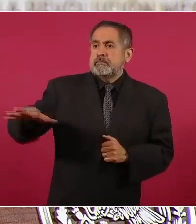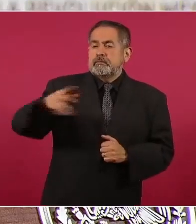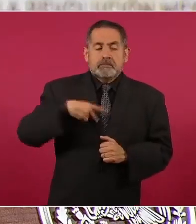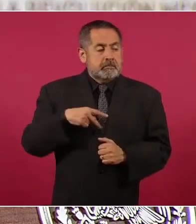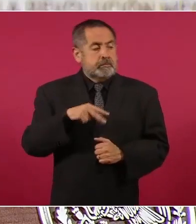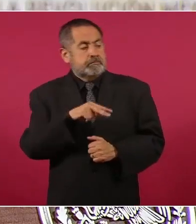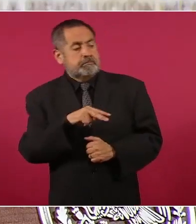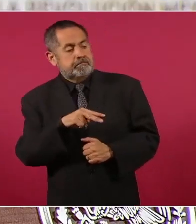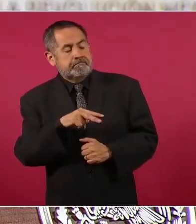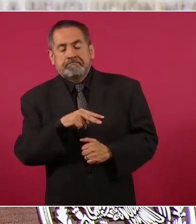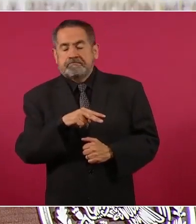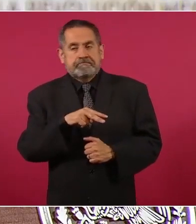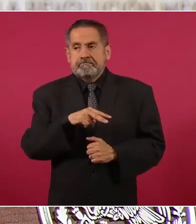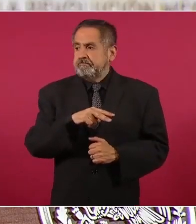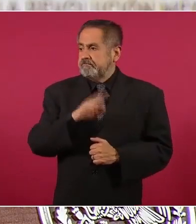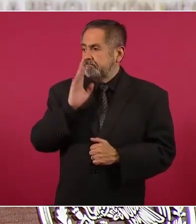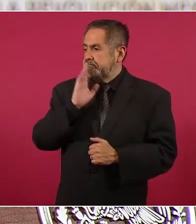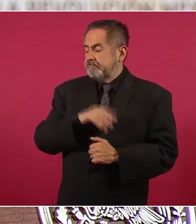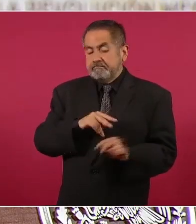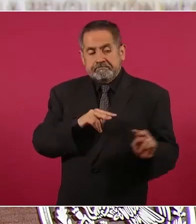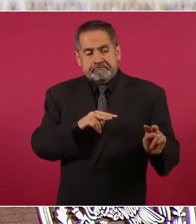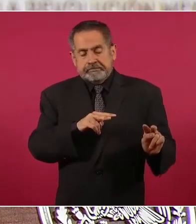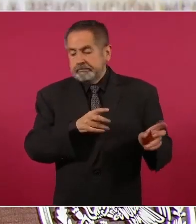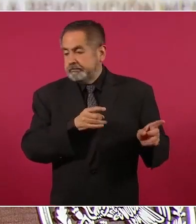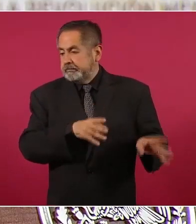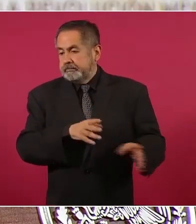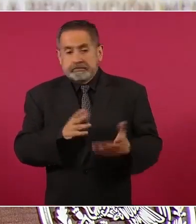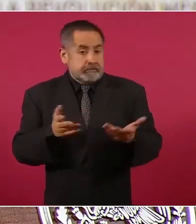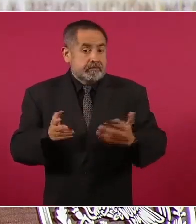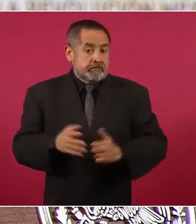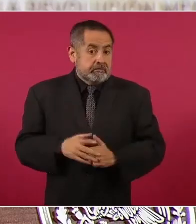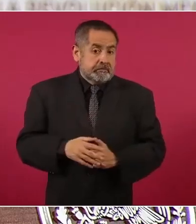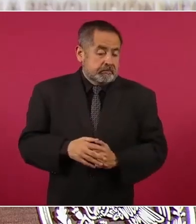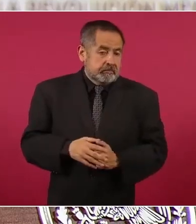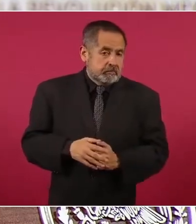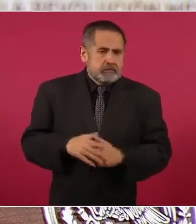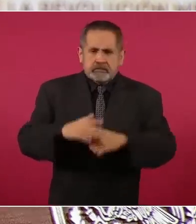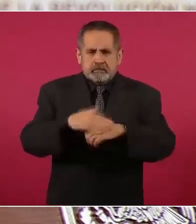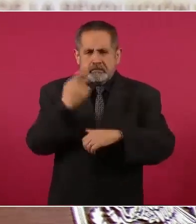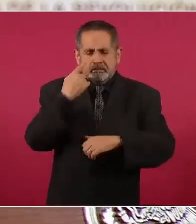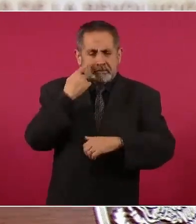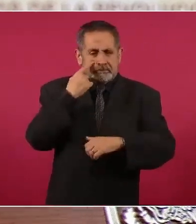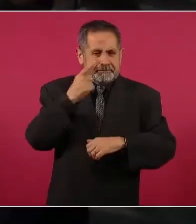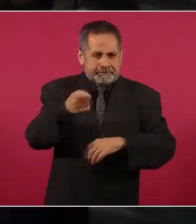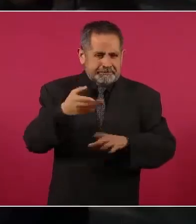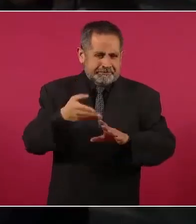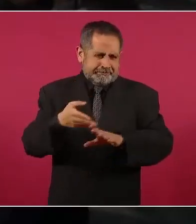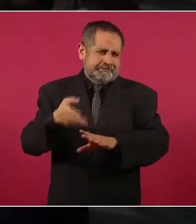porque en efecto antes